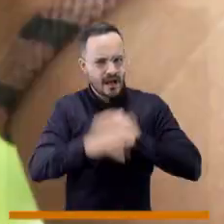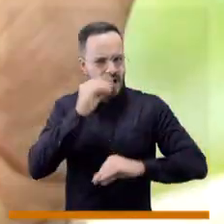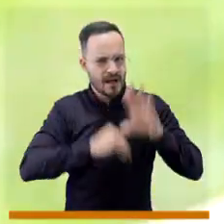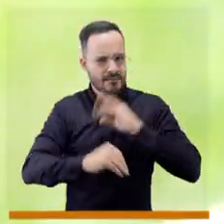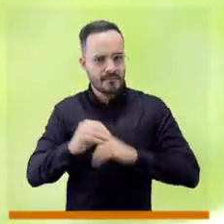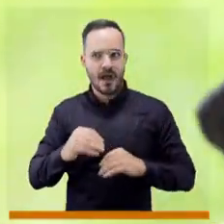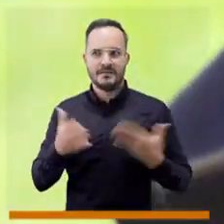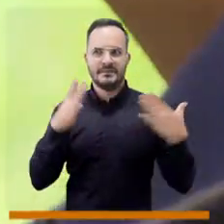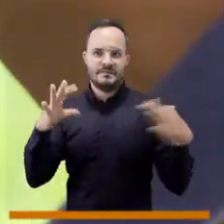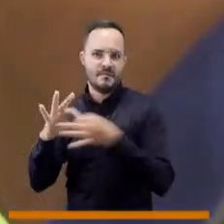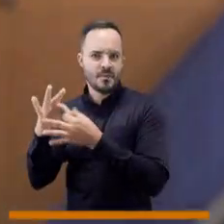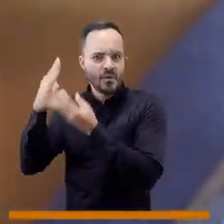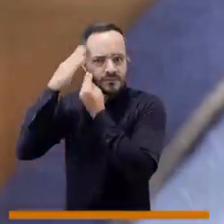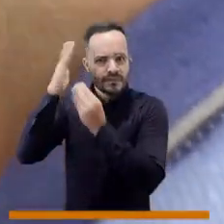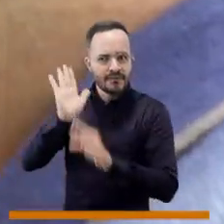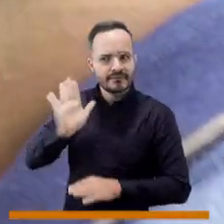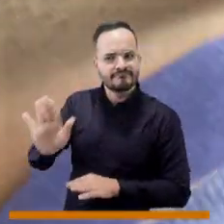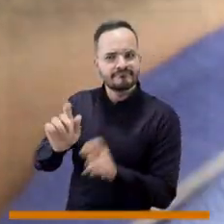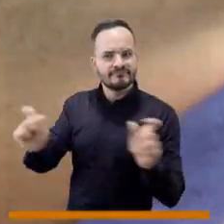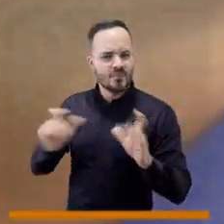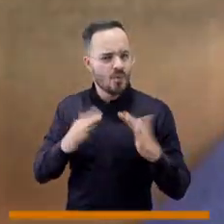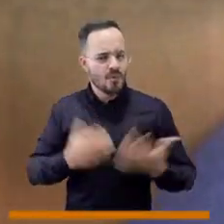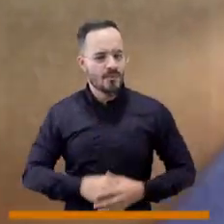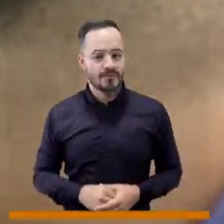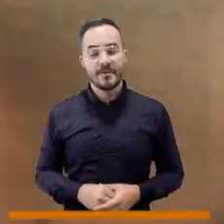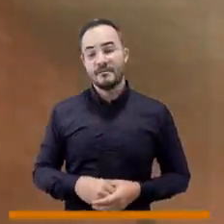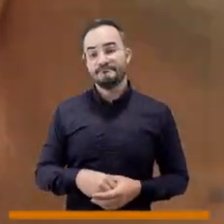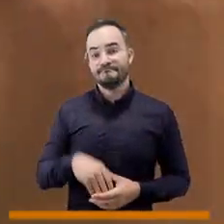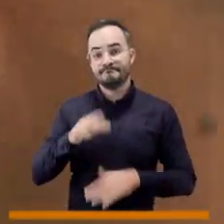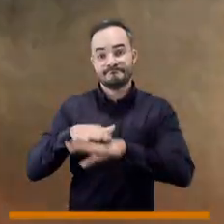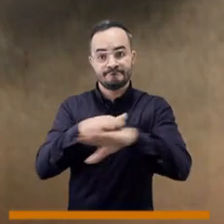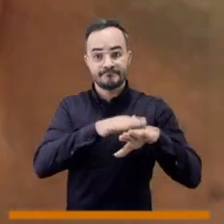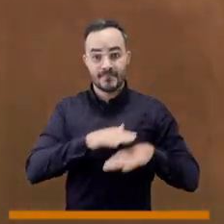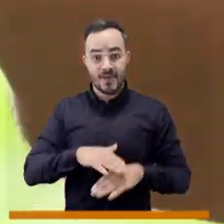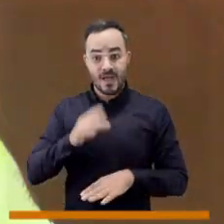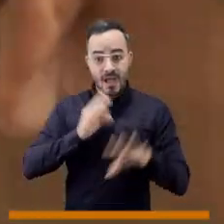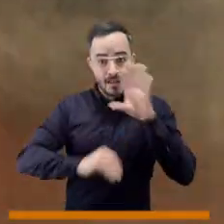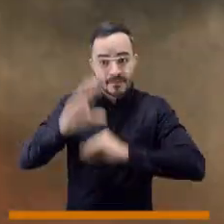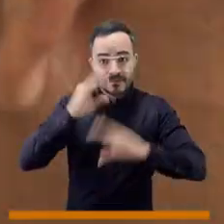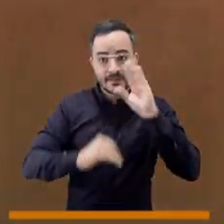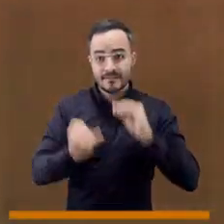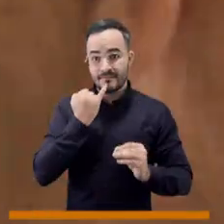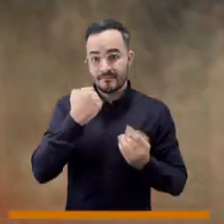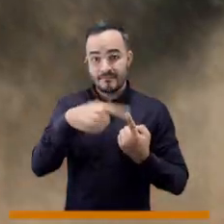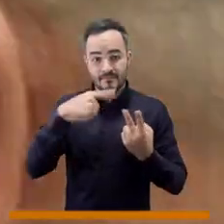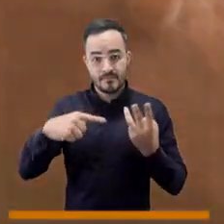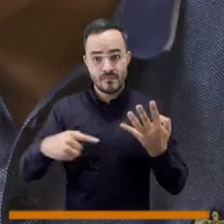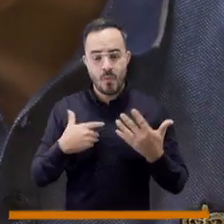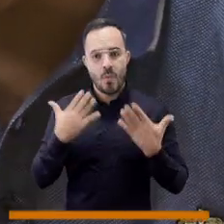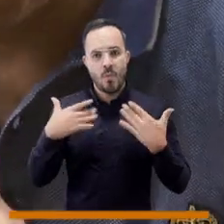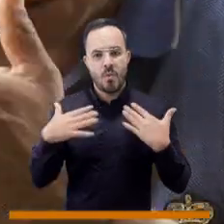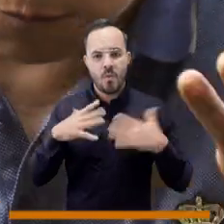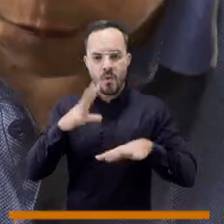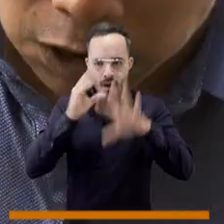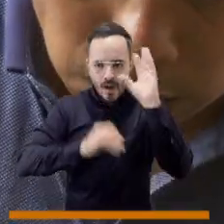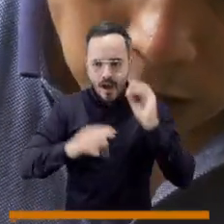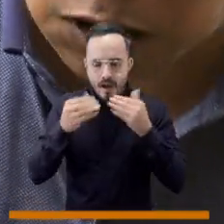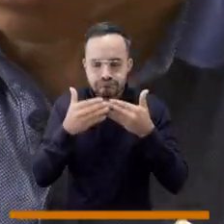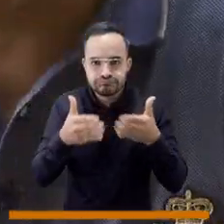Bueno, precisamente las ventajas es que nos abre todas esas perspectivas, esos